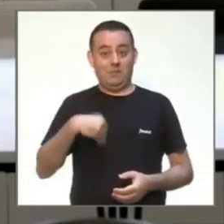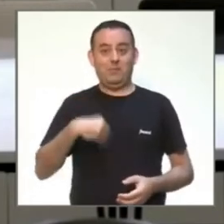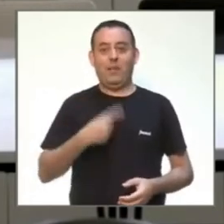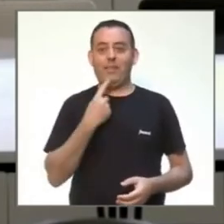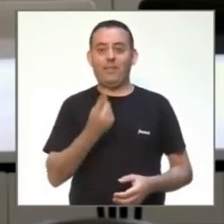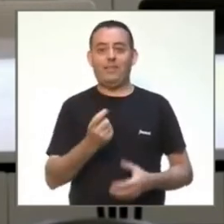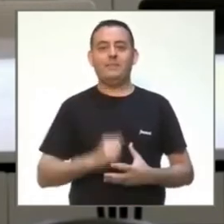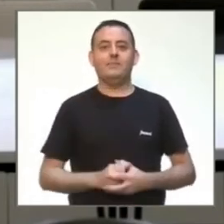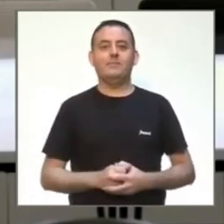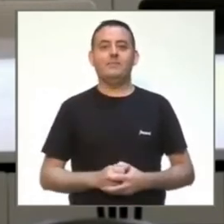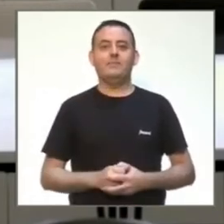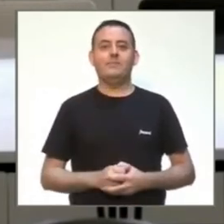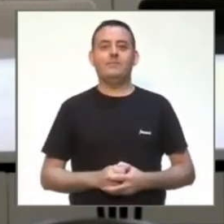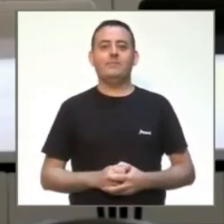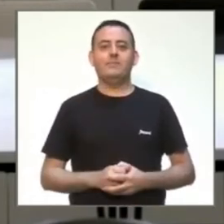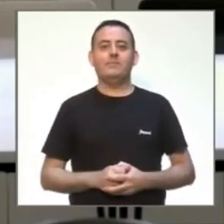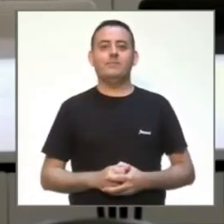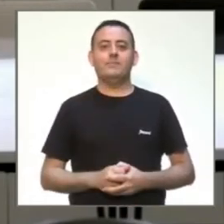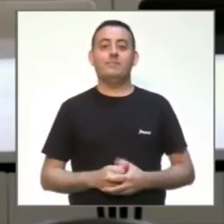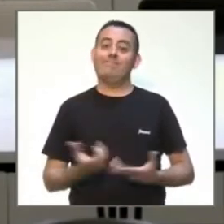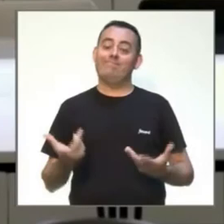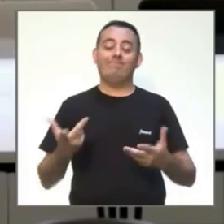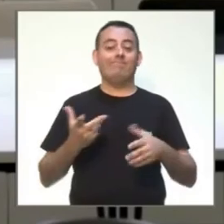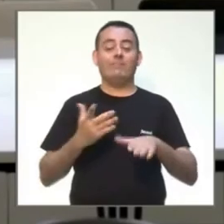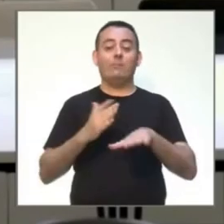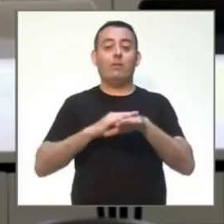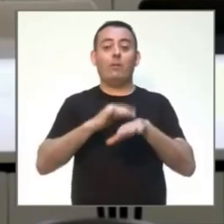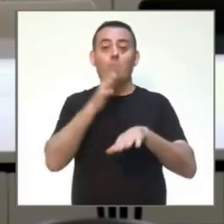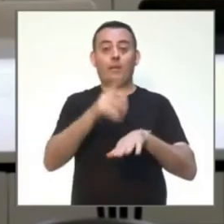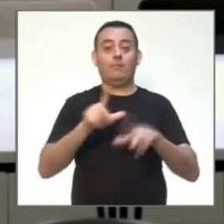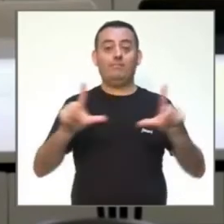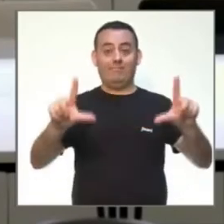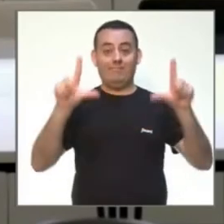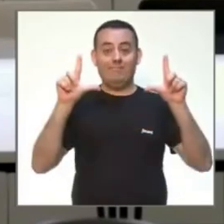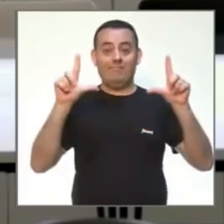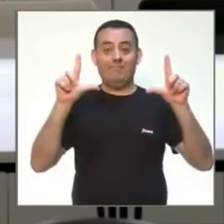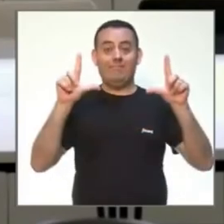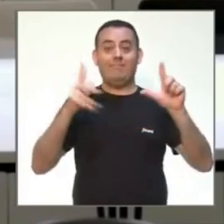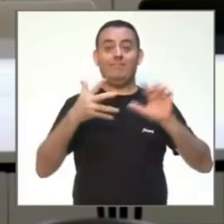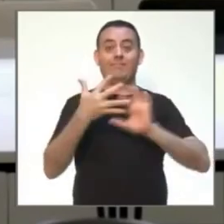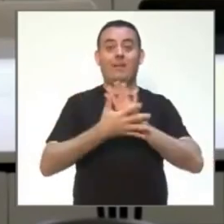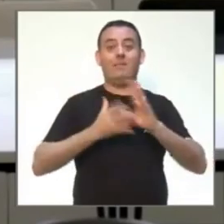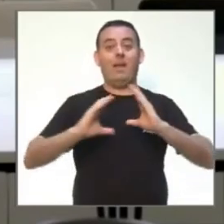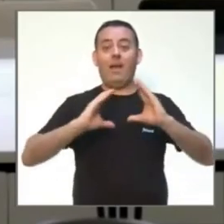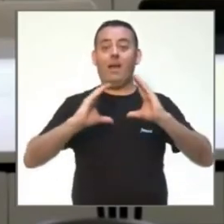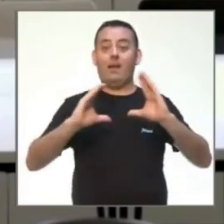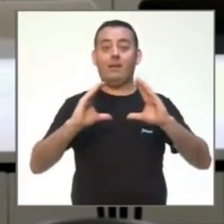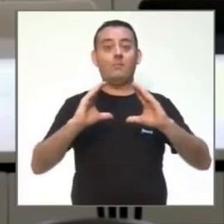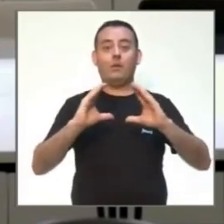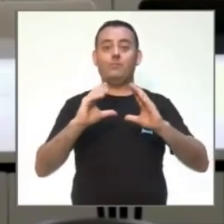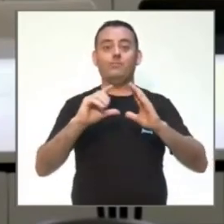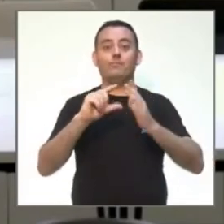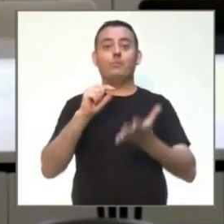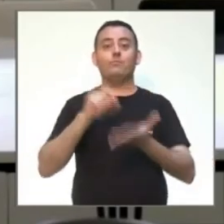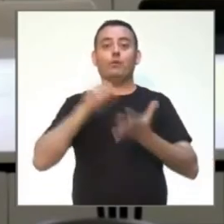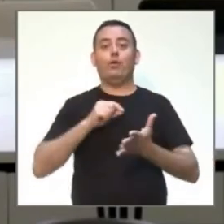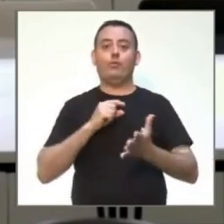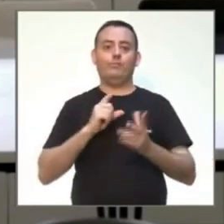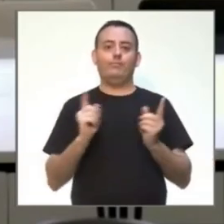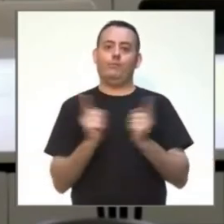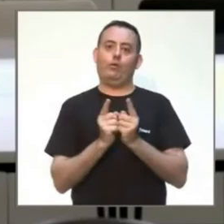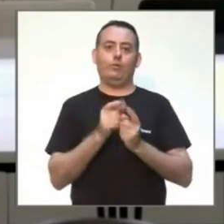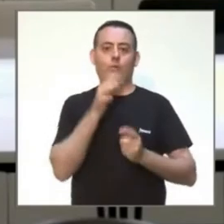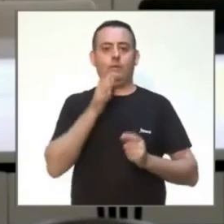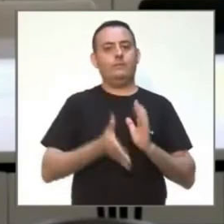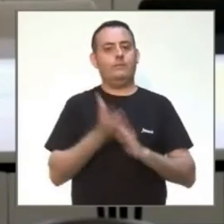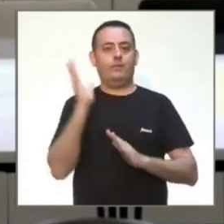ahora desgraciadamente tengo que abandonar pronto esta reunión porque tengo una cooperación en el Senado, tengo